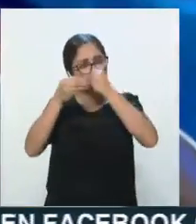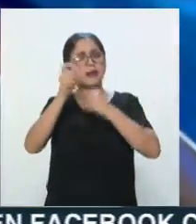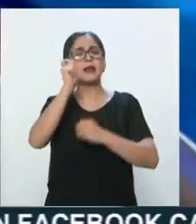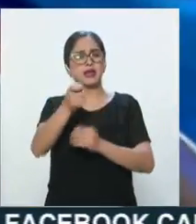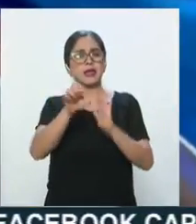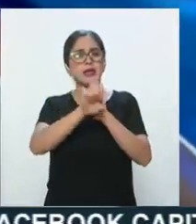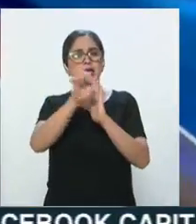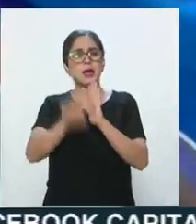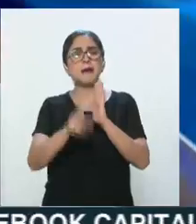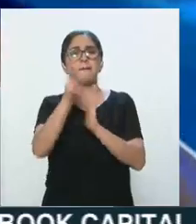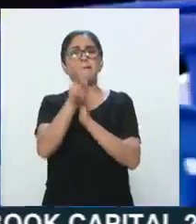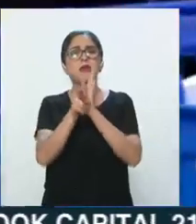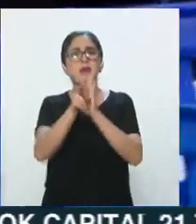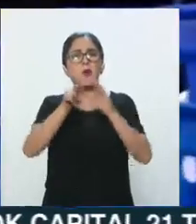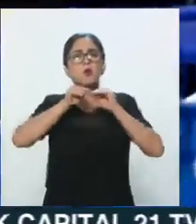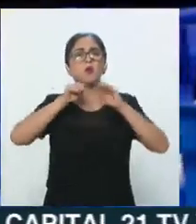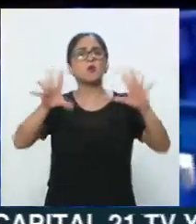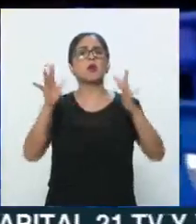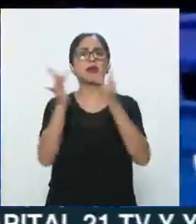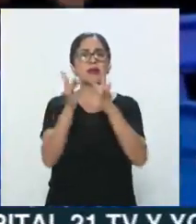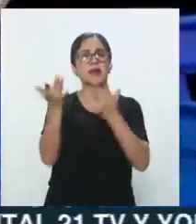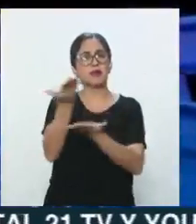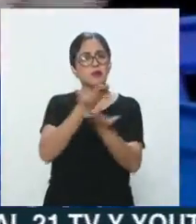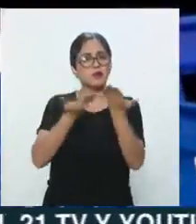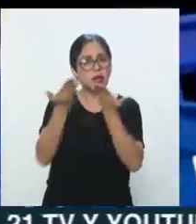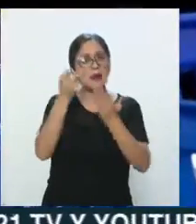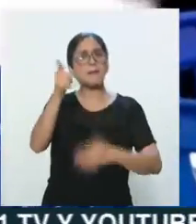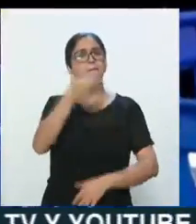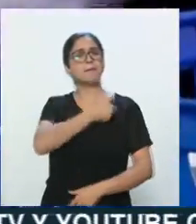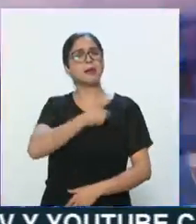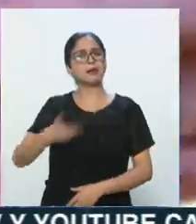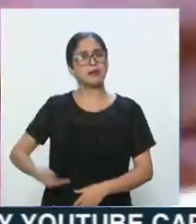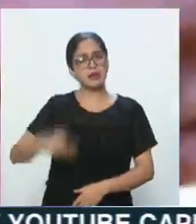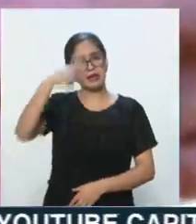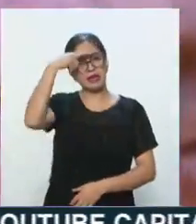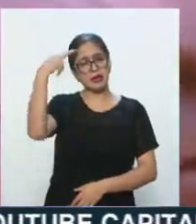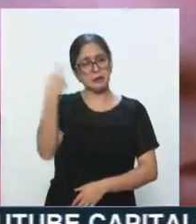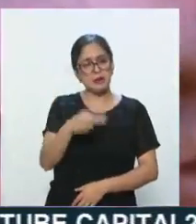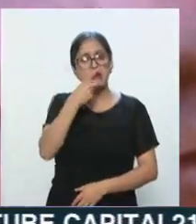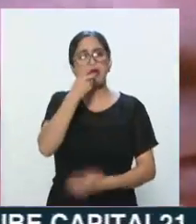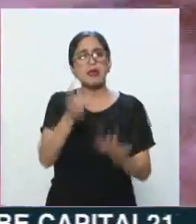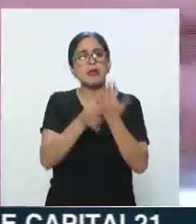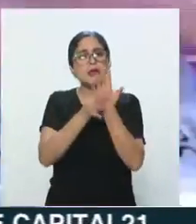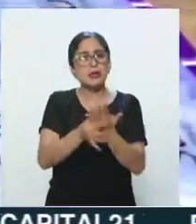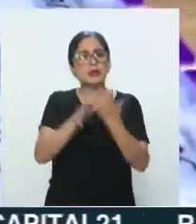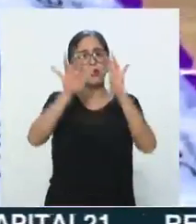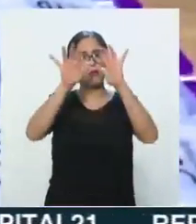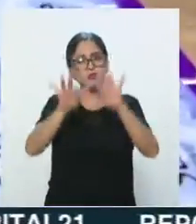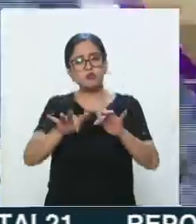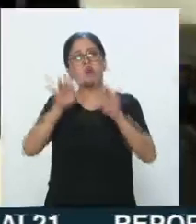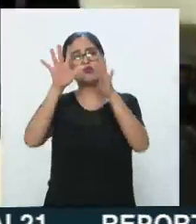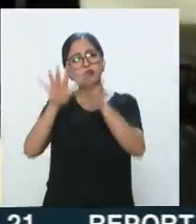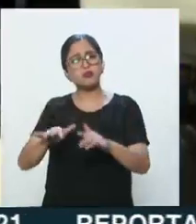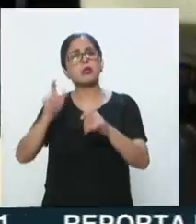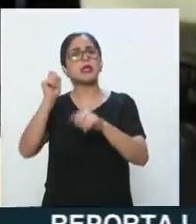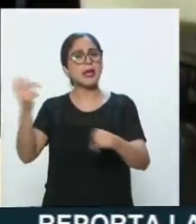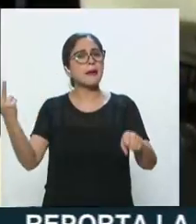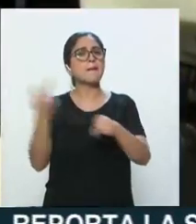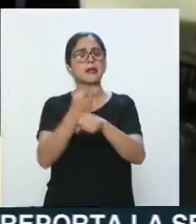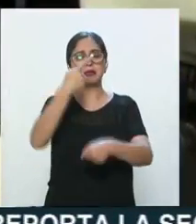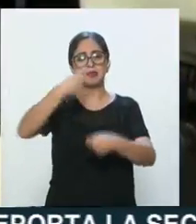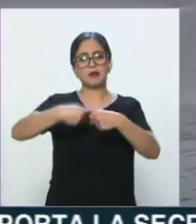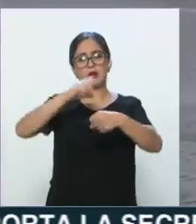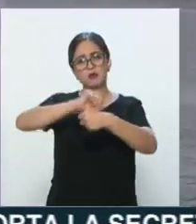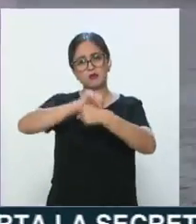publicado en sus redes sociales, el presidente Andrés Manuel López Obrador reveló que comenzó a redactar sobre las lecciones que nos ha dejado la pandemia